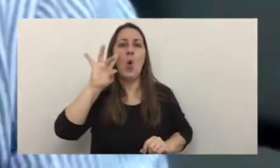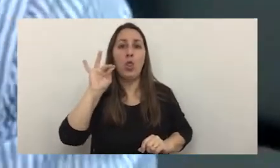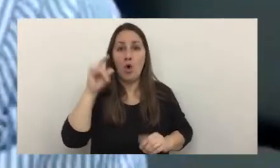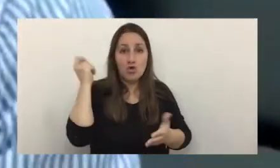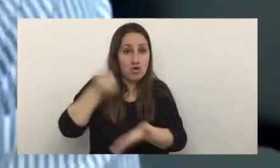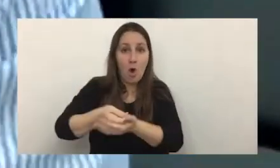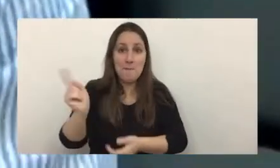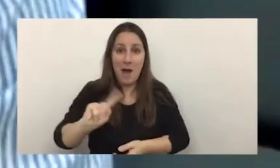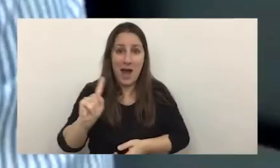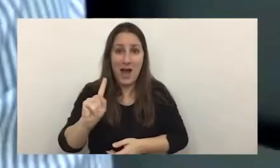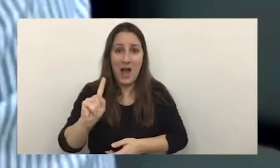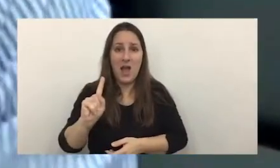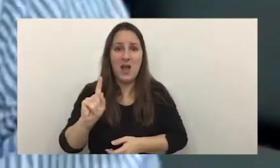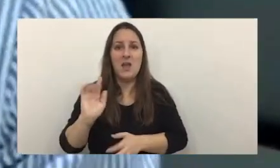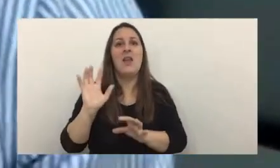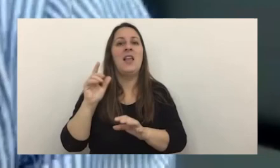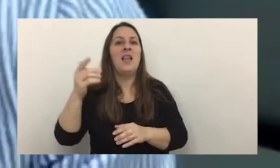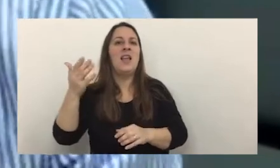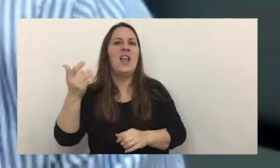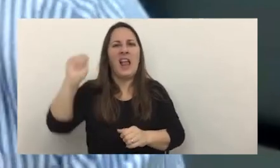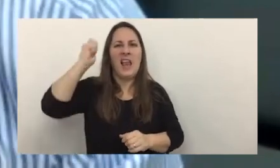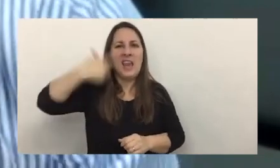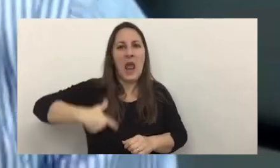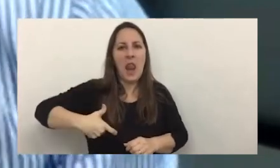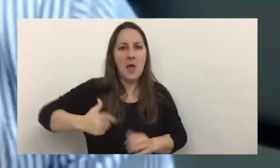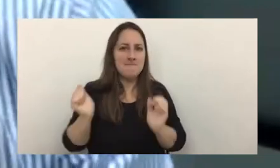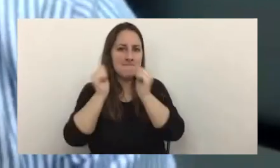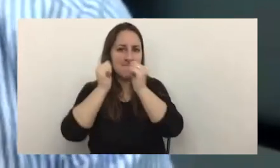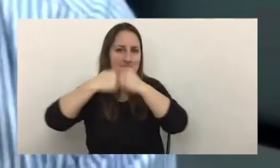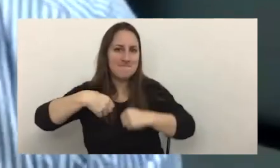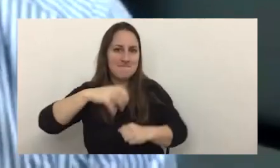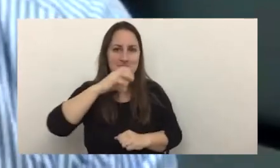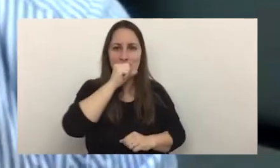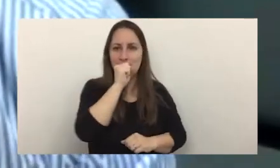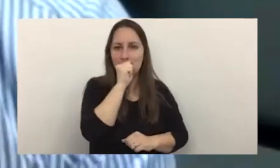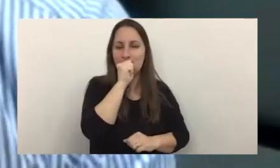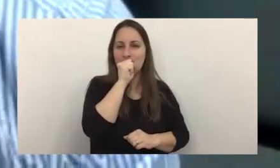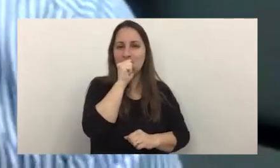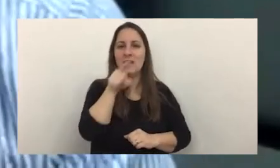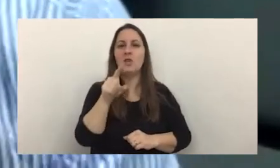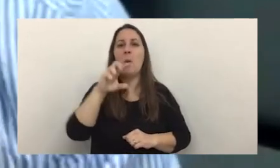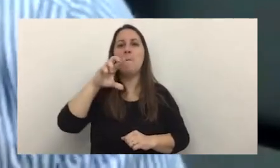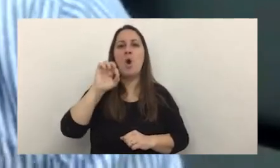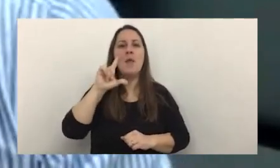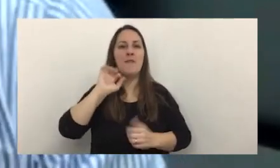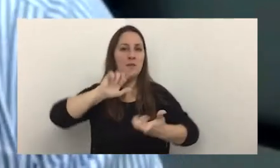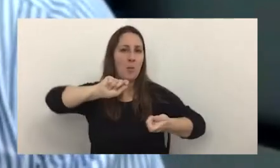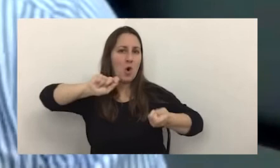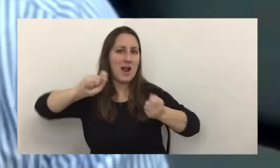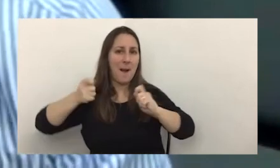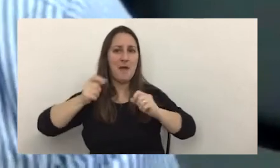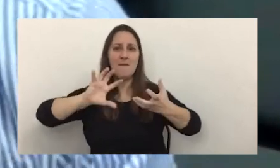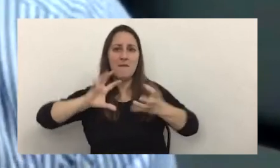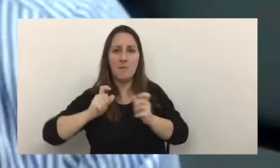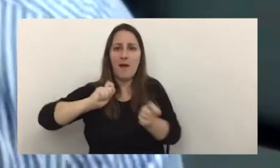ellos y ocultan su identidad entonces esto de el formato polimórfico no es para asustarlos